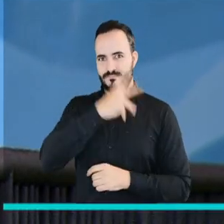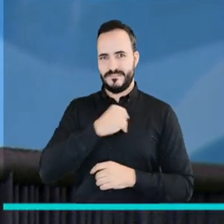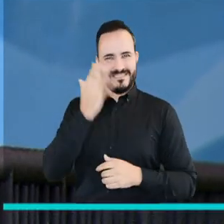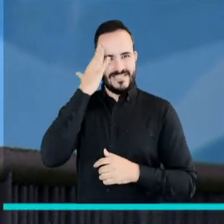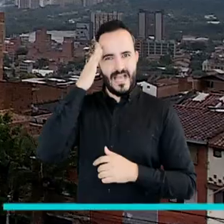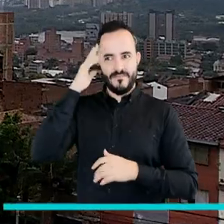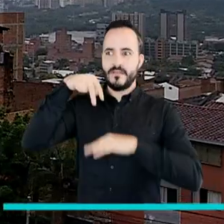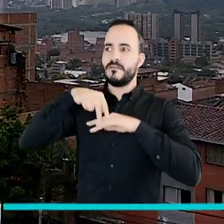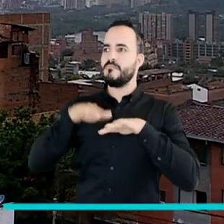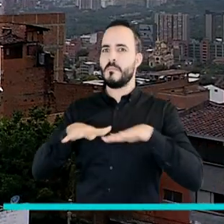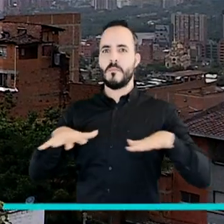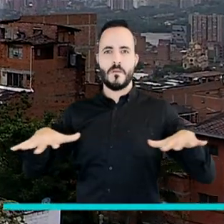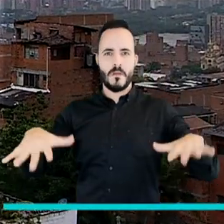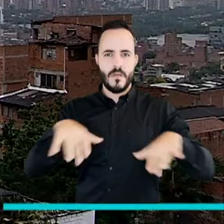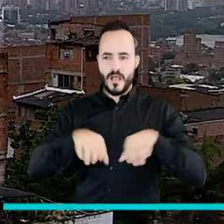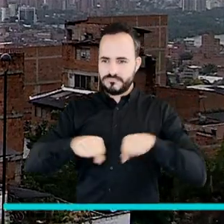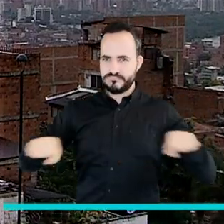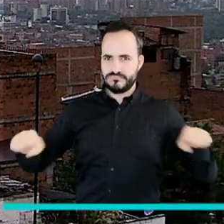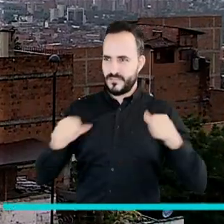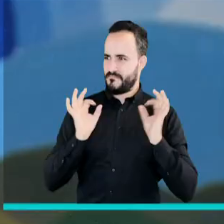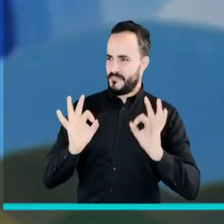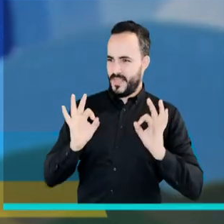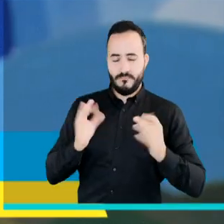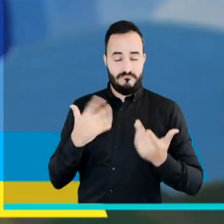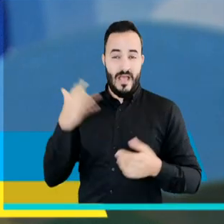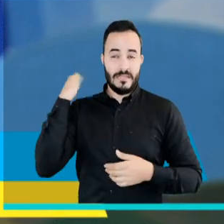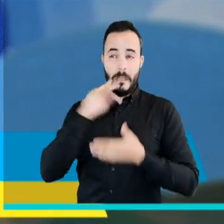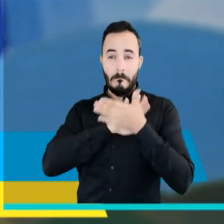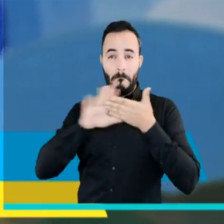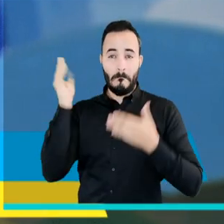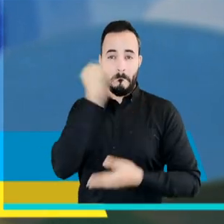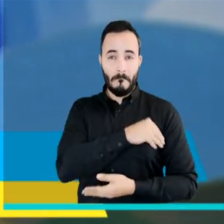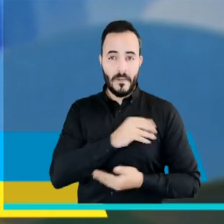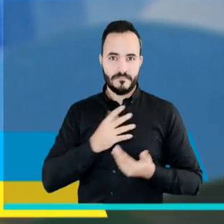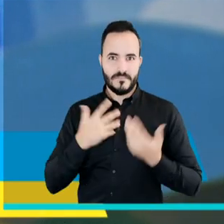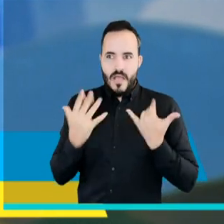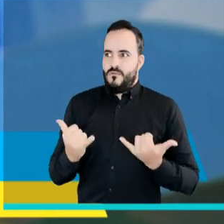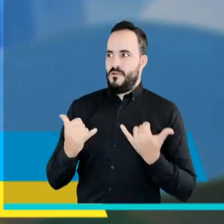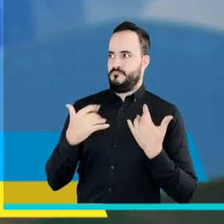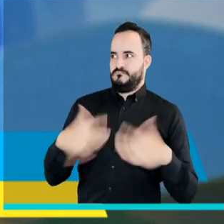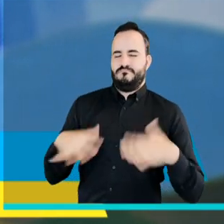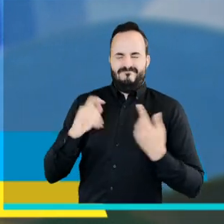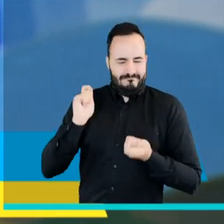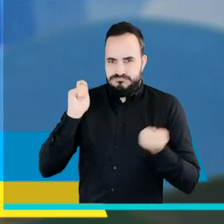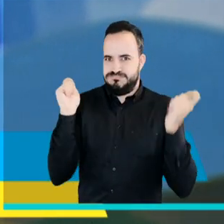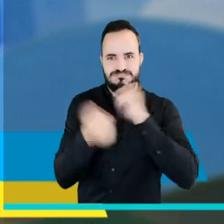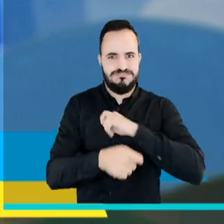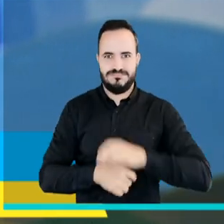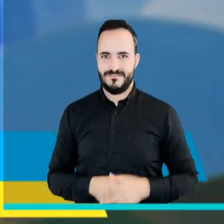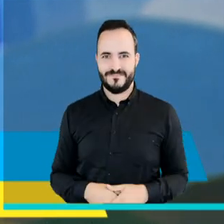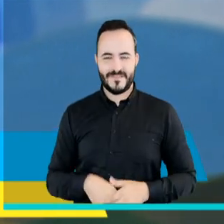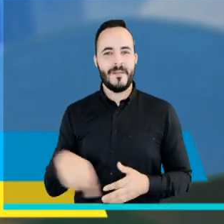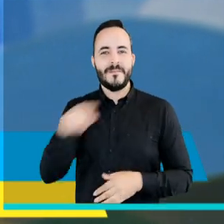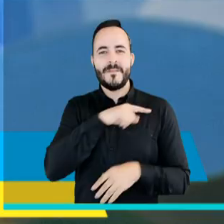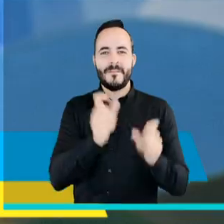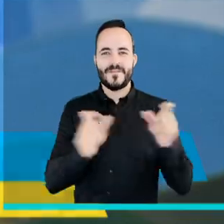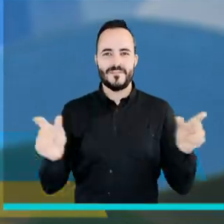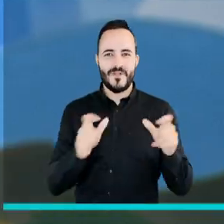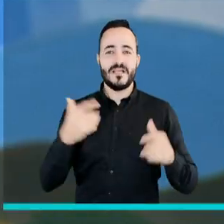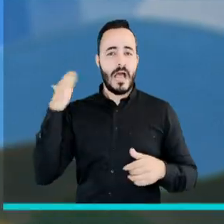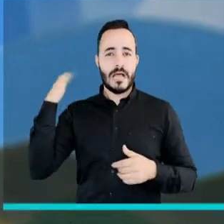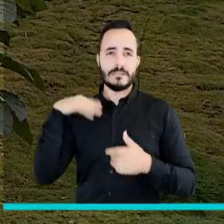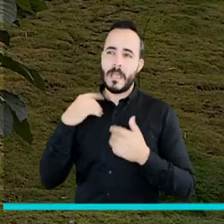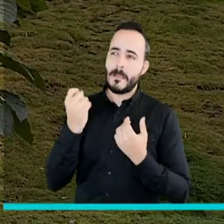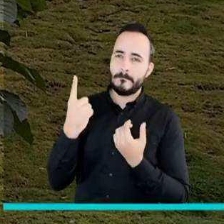está el mirador, las barandas que pusieron. Esto era un muro. Y el cambio ha sido total para la gente.